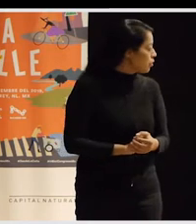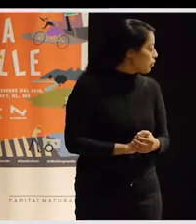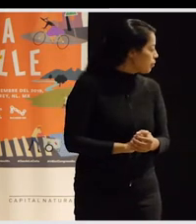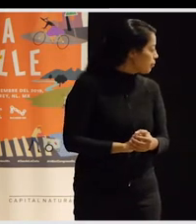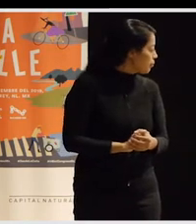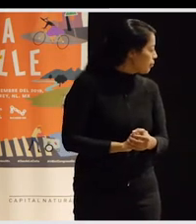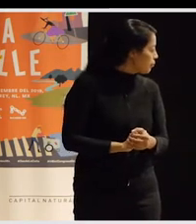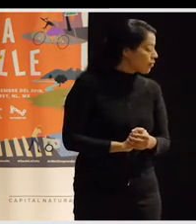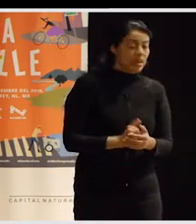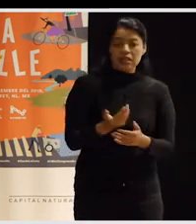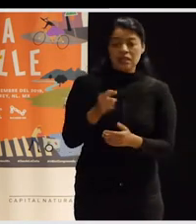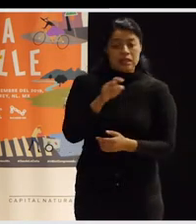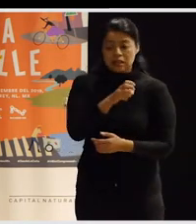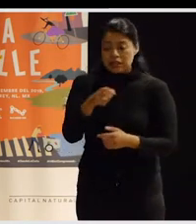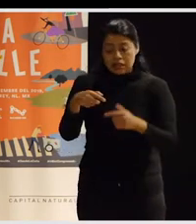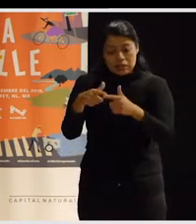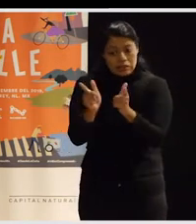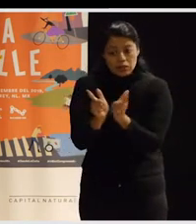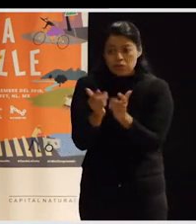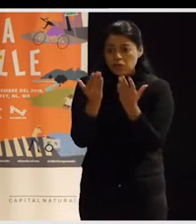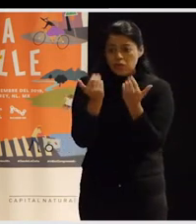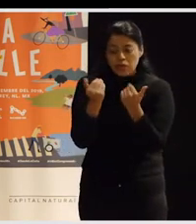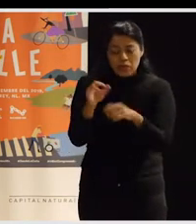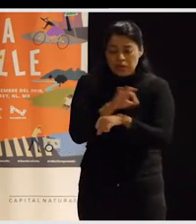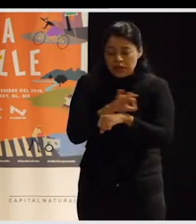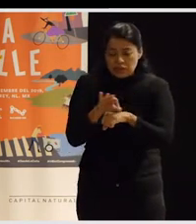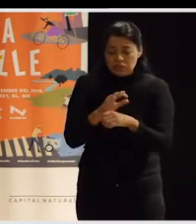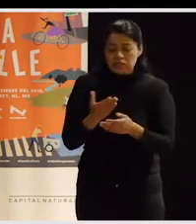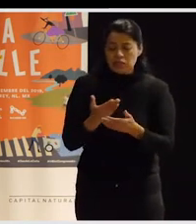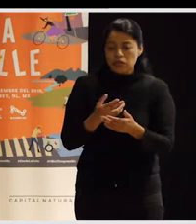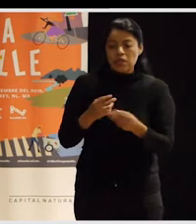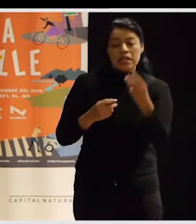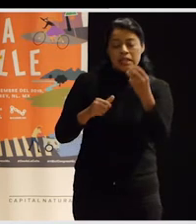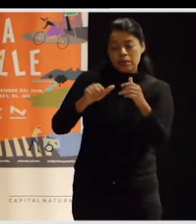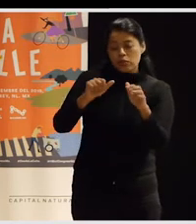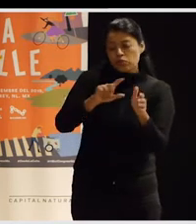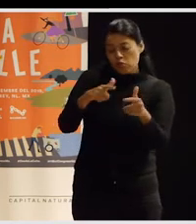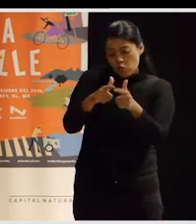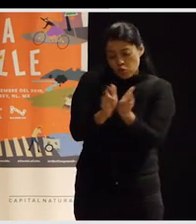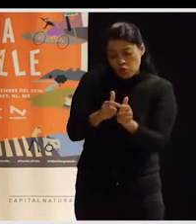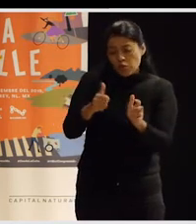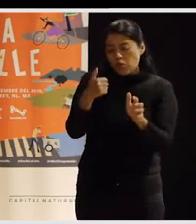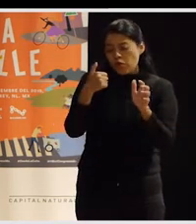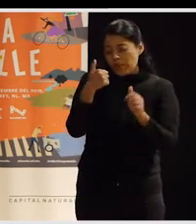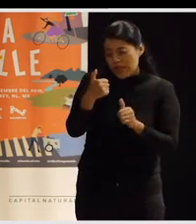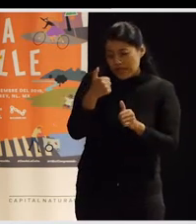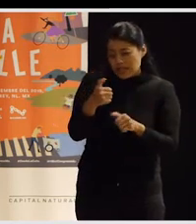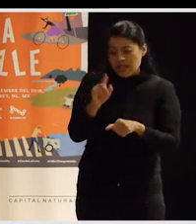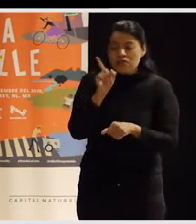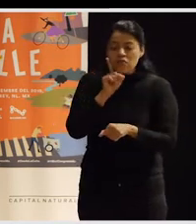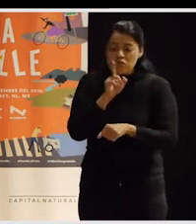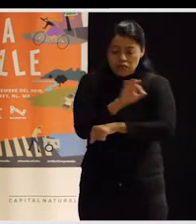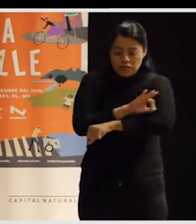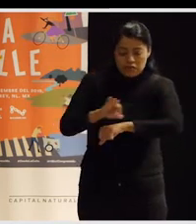ni siquiera acabó la carrera, ¿no? Hicimos con un grupo de cinco o seis arquitectas y arquitectos que íbamos a todas las aulas y hacíamos un